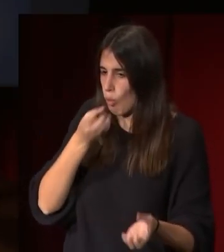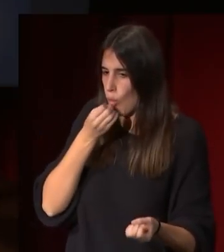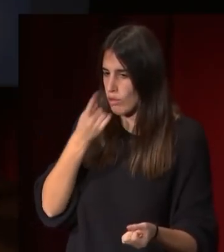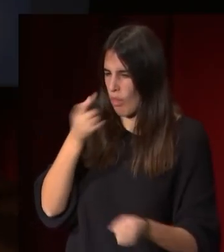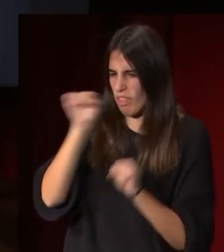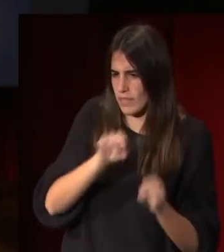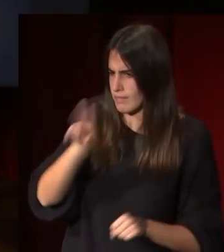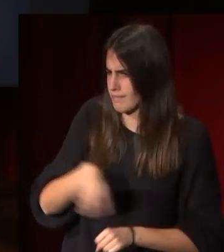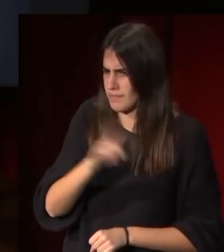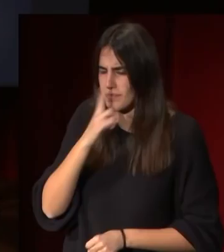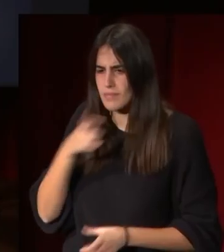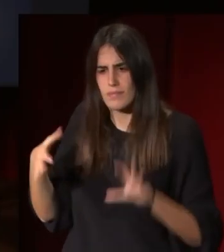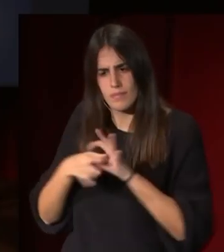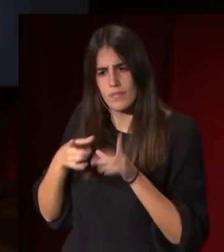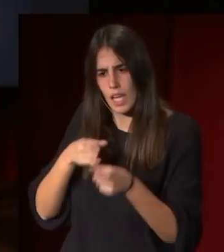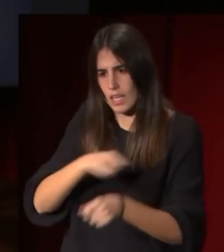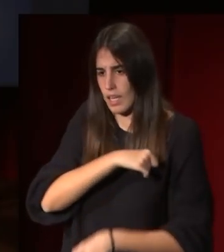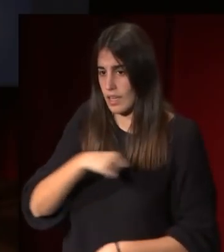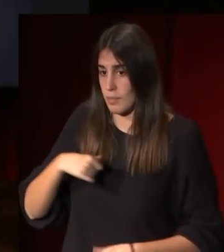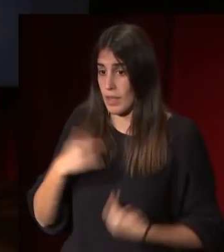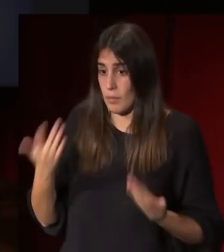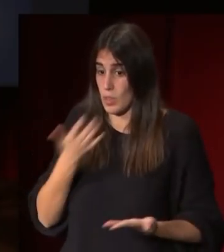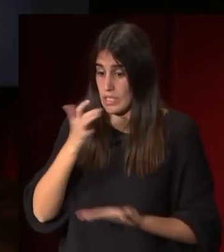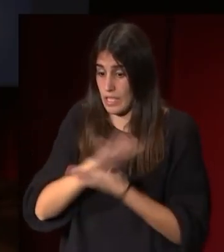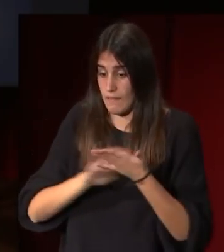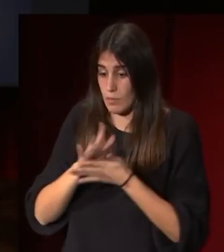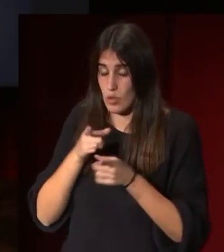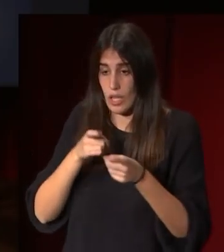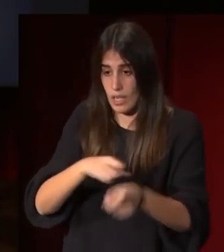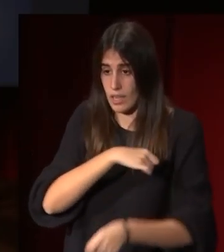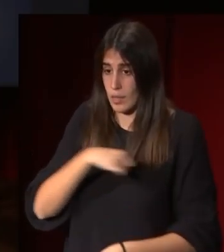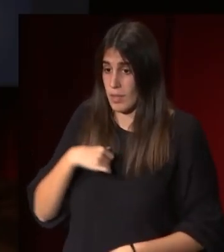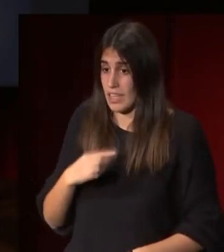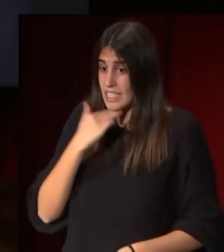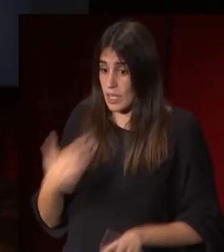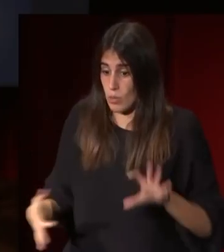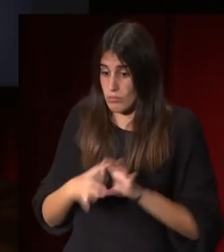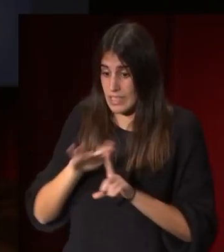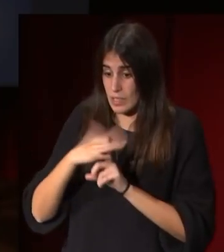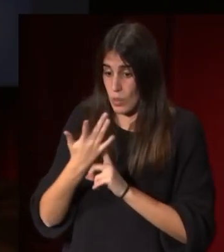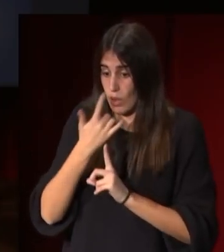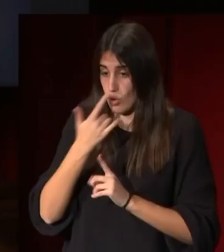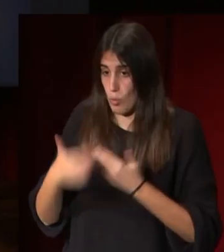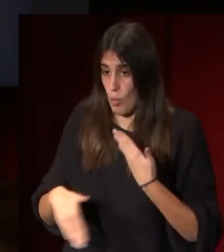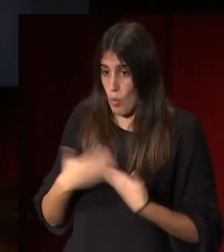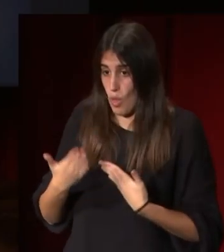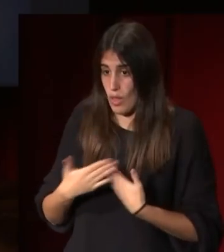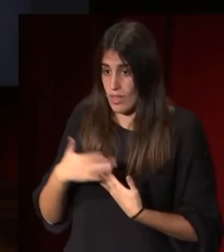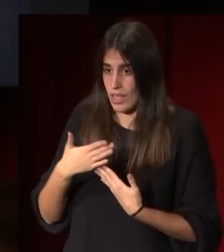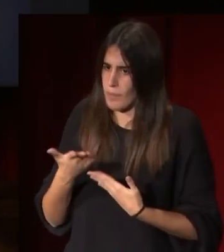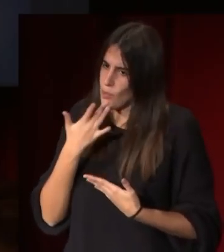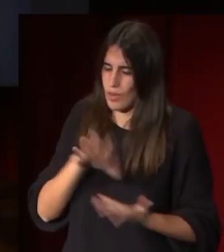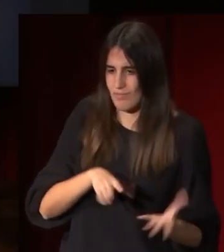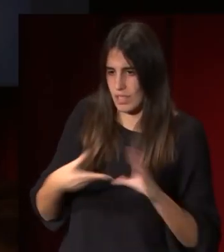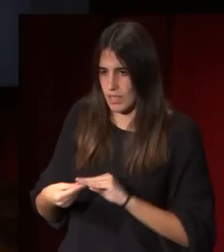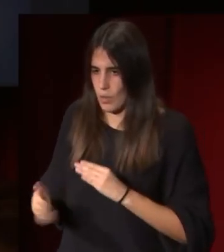de la independencia pero que siendo la guerra de la independencia siendo un hecho contemporáneo él lo va a resolver con un planteamiento clásico